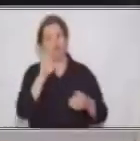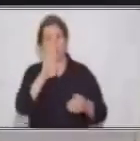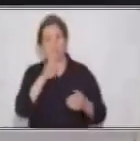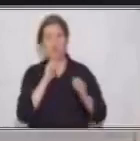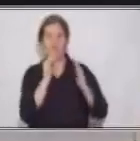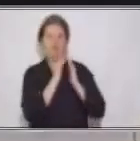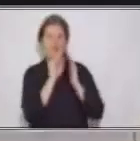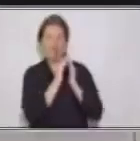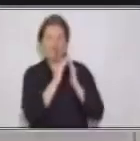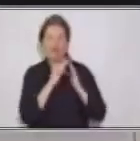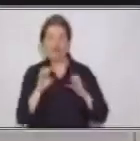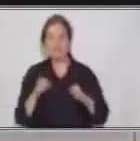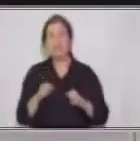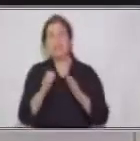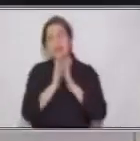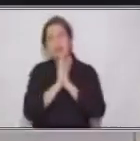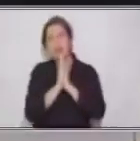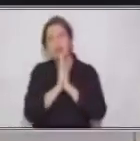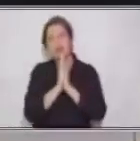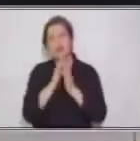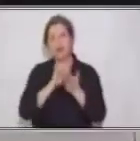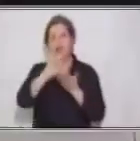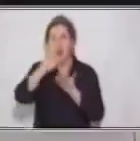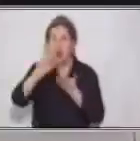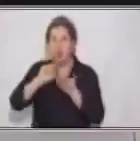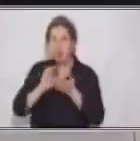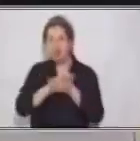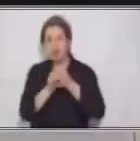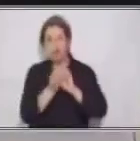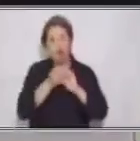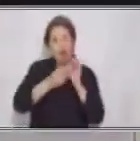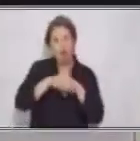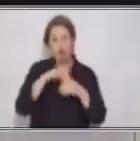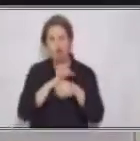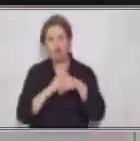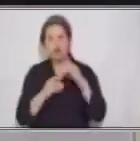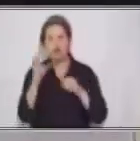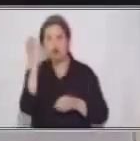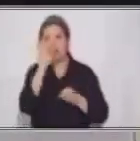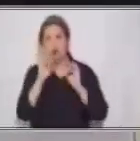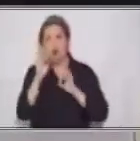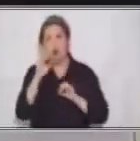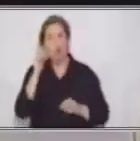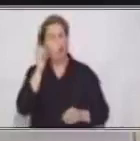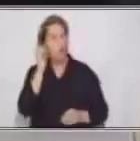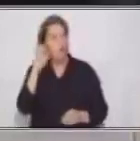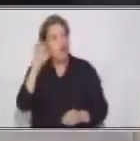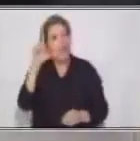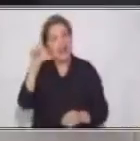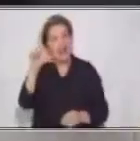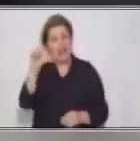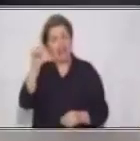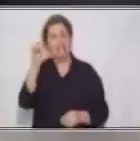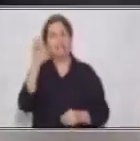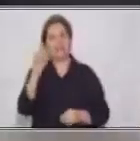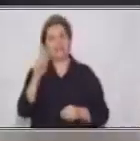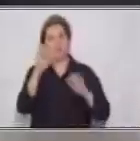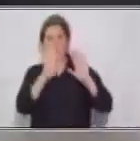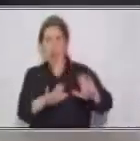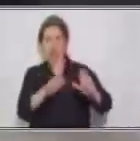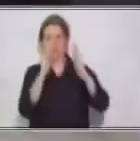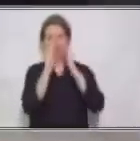recomendamos, lávate las manos con agua y jabón o gel. Ya estamos usando preposición, o gel. Quédate en casa.